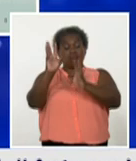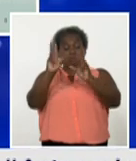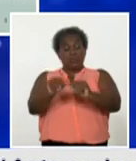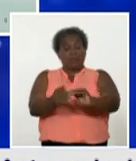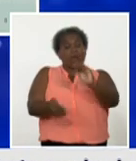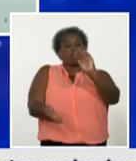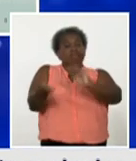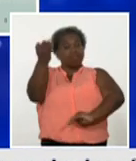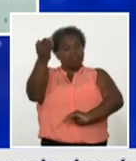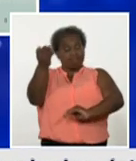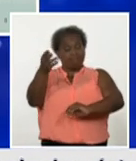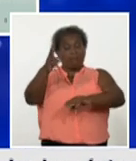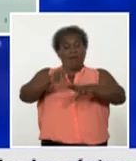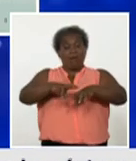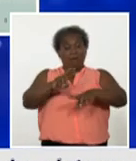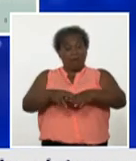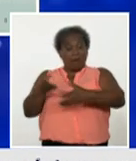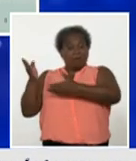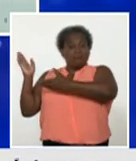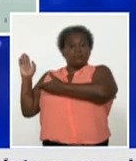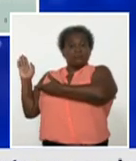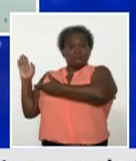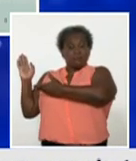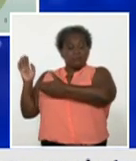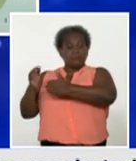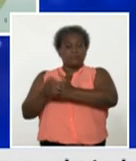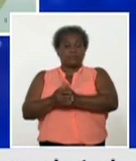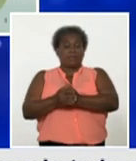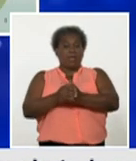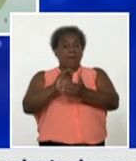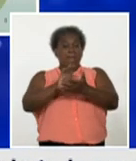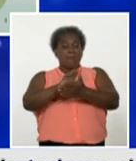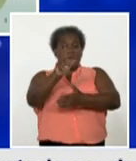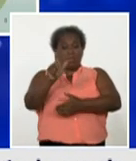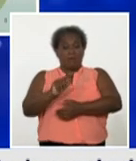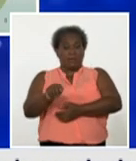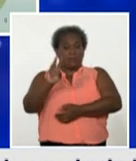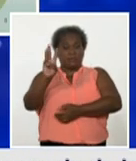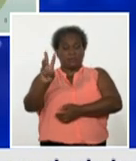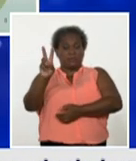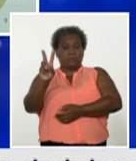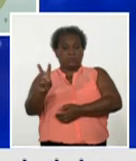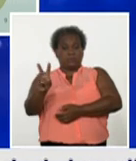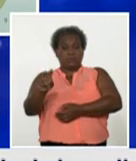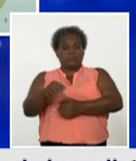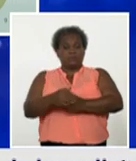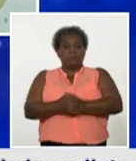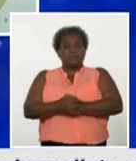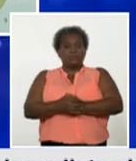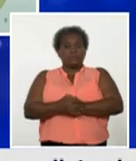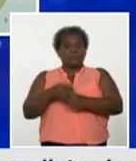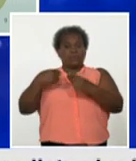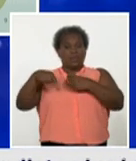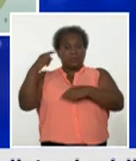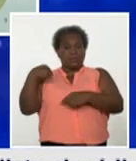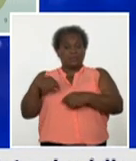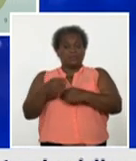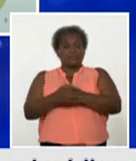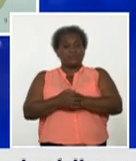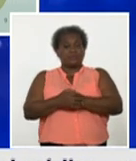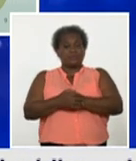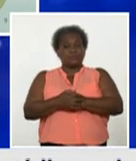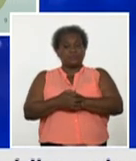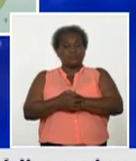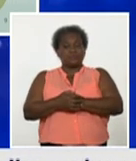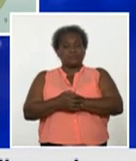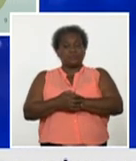y en todo el territorio Mayabeque con treinta y dos casos autóctonos en el día de ayer podemos decir que